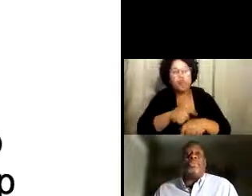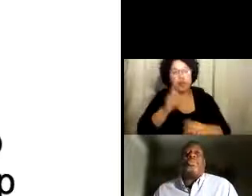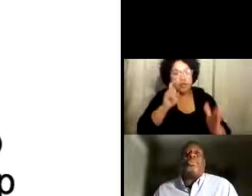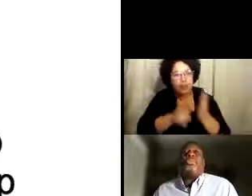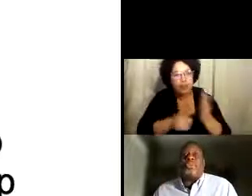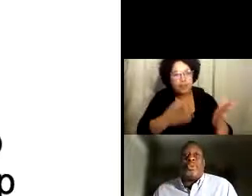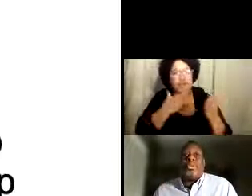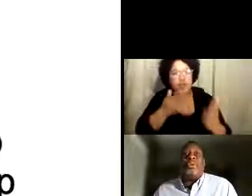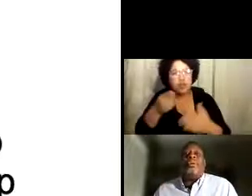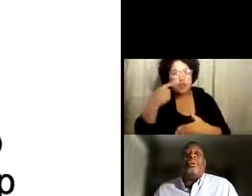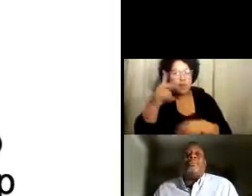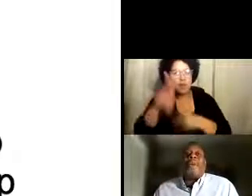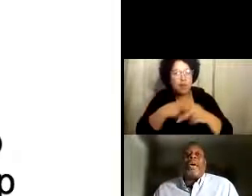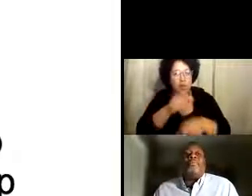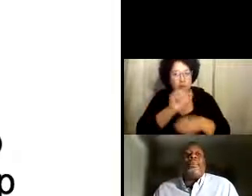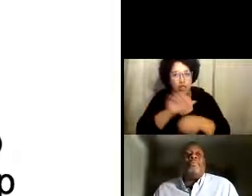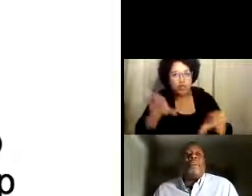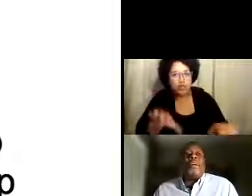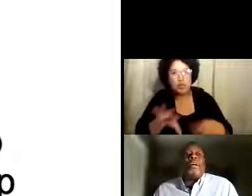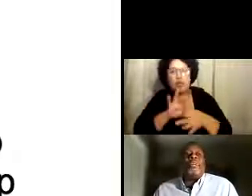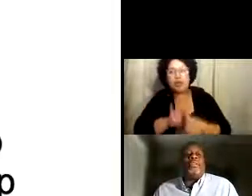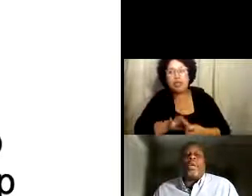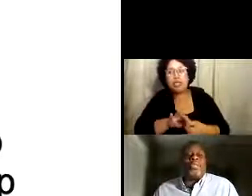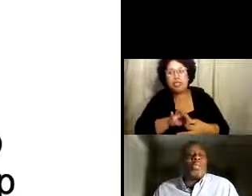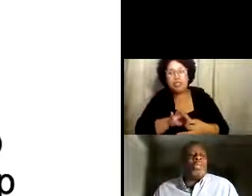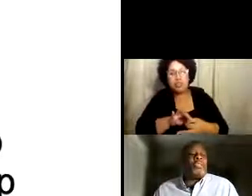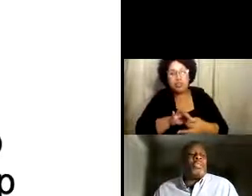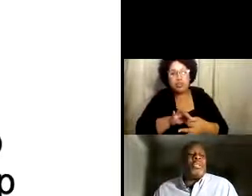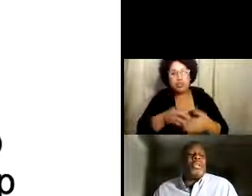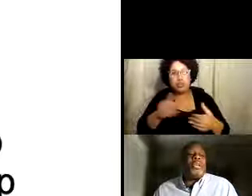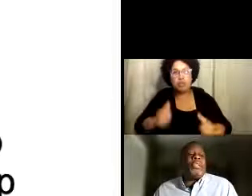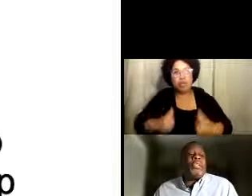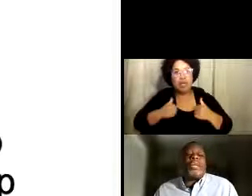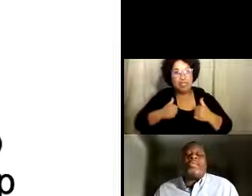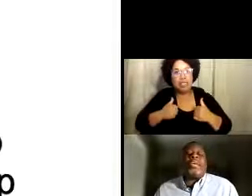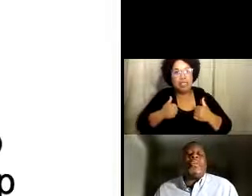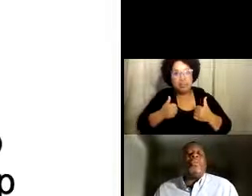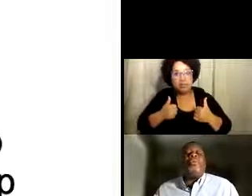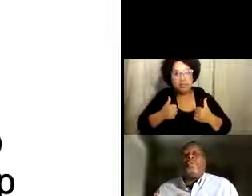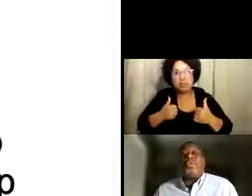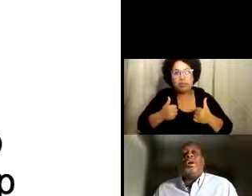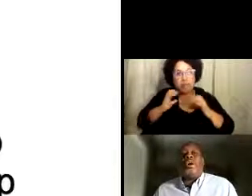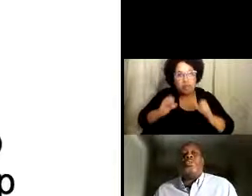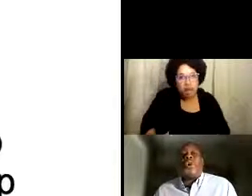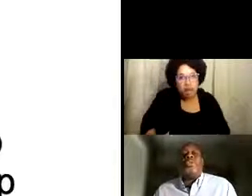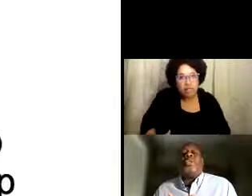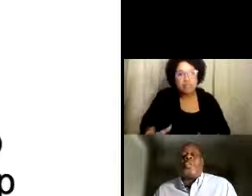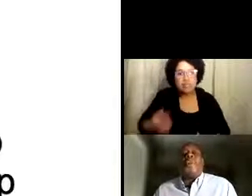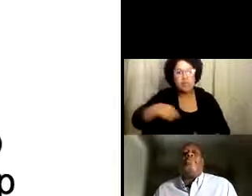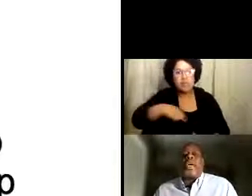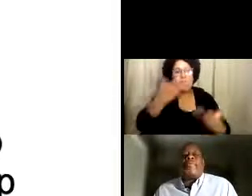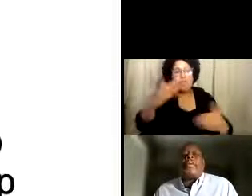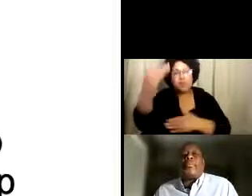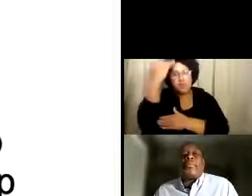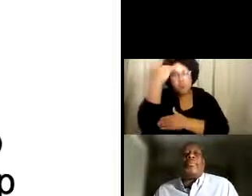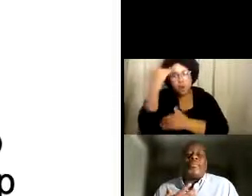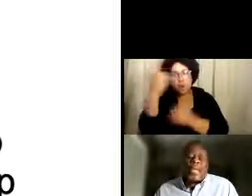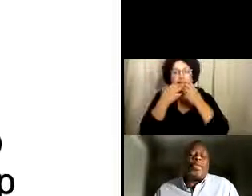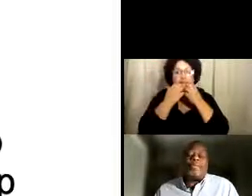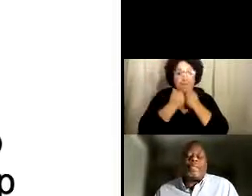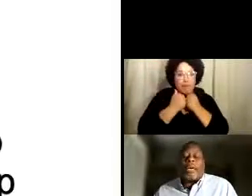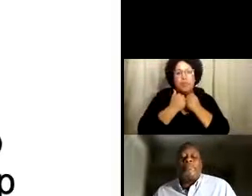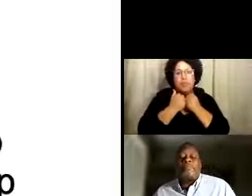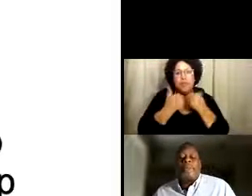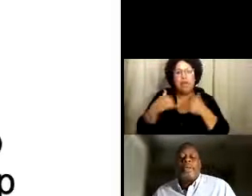mantengan seguros y están entregando servicios. Así que queremos compartir información y conocimiento, pero también darles las gracias, gracias